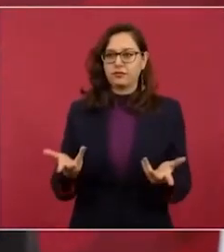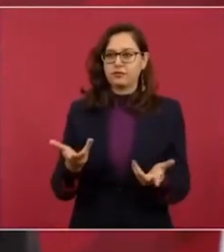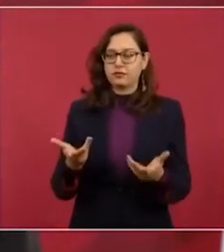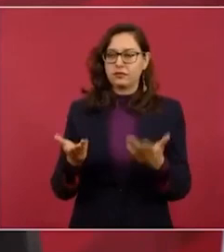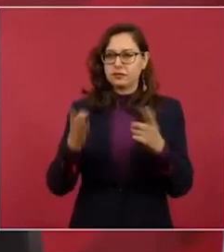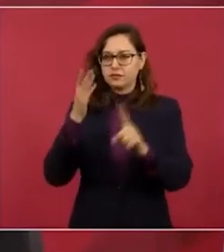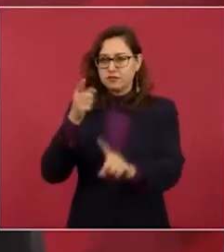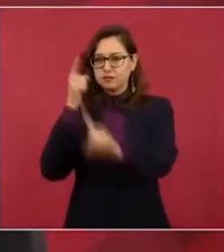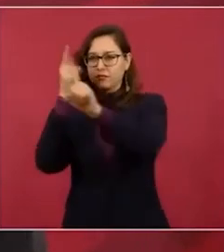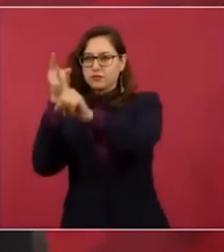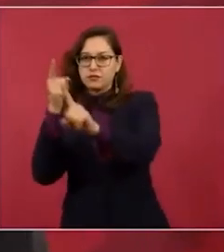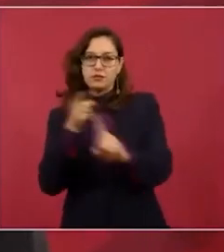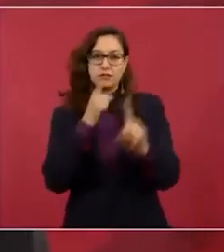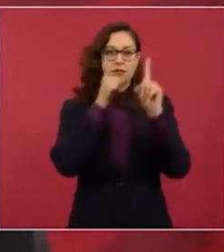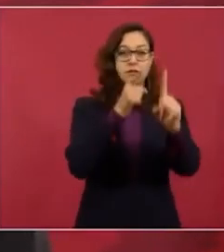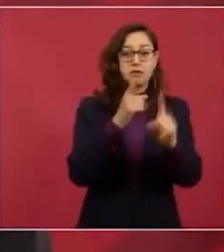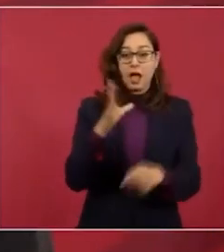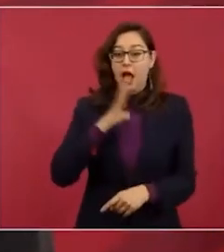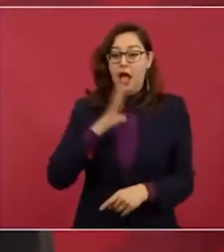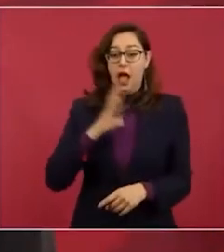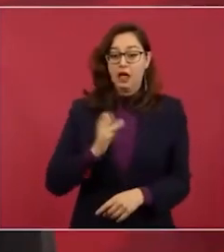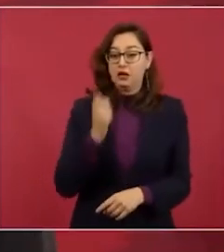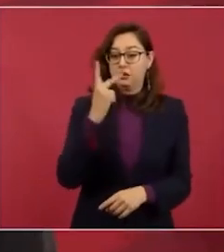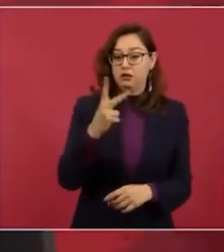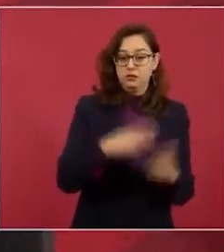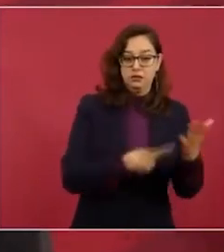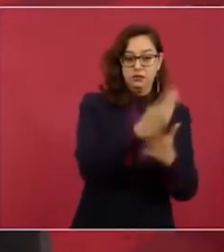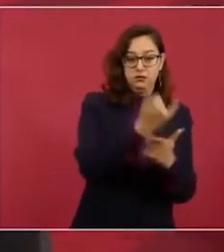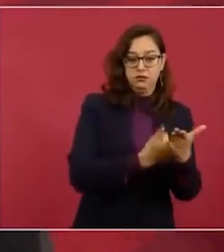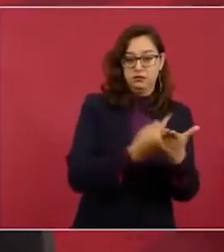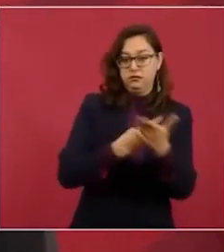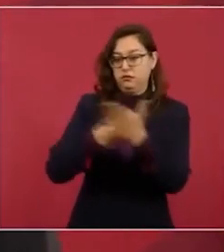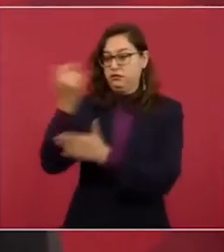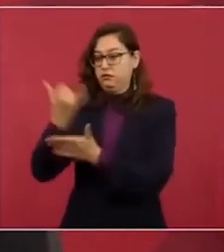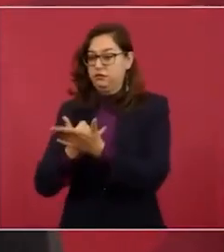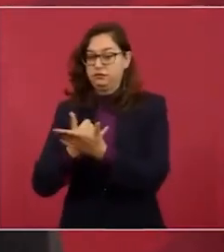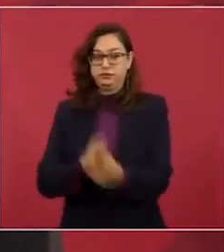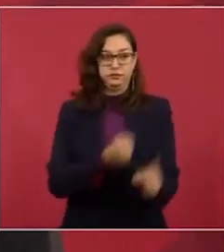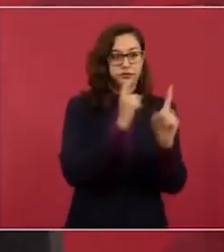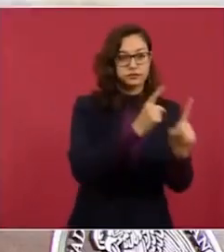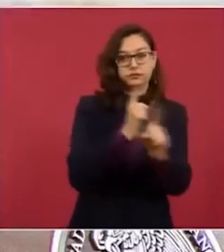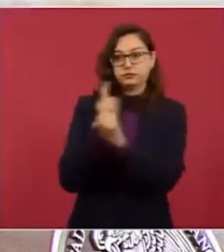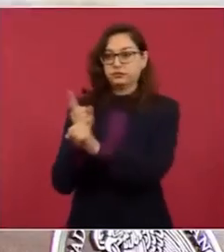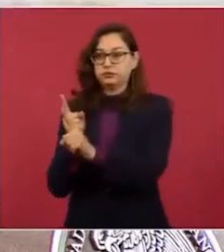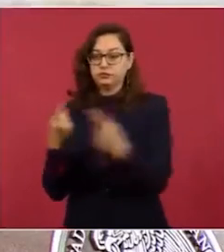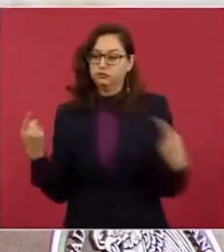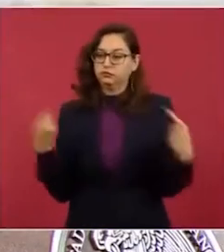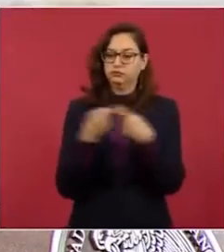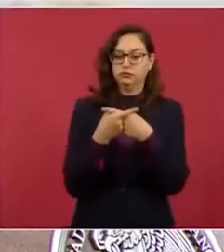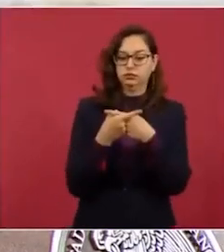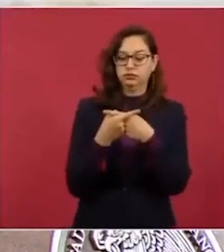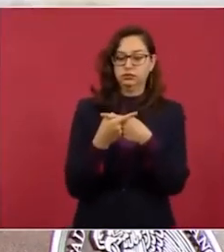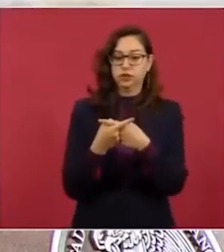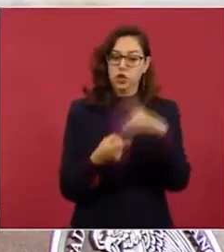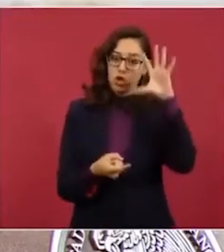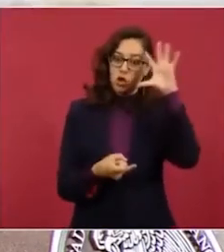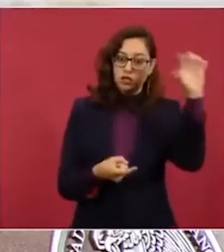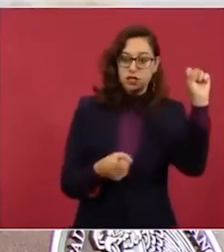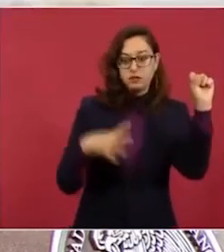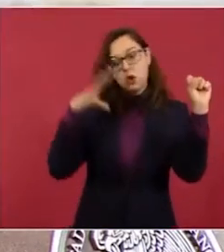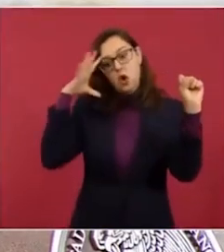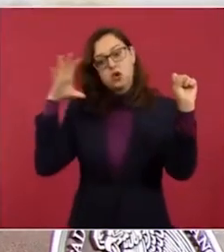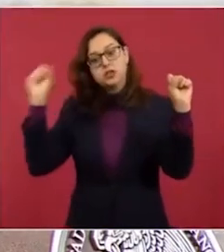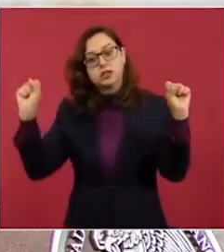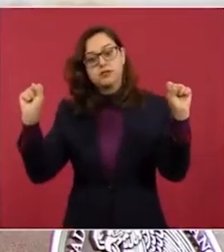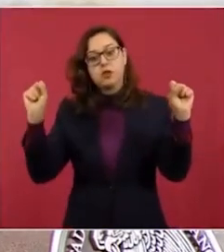en sentido estricto es una lucha de poder. En dos concepciones de lo que es el poder.